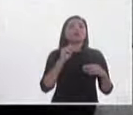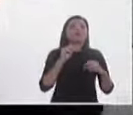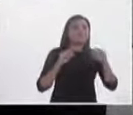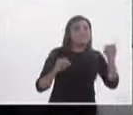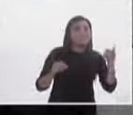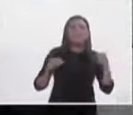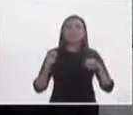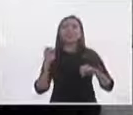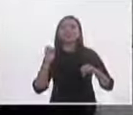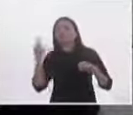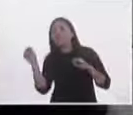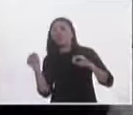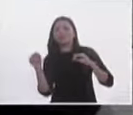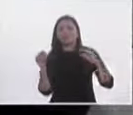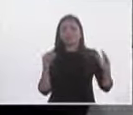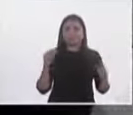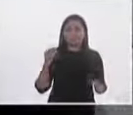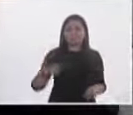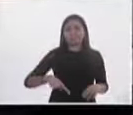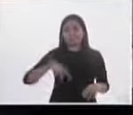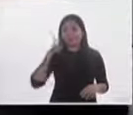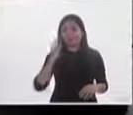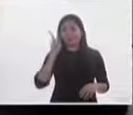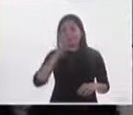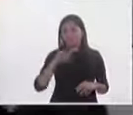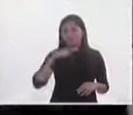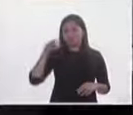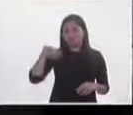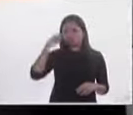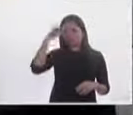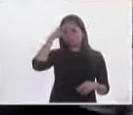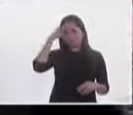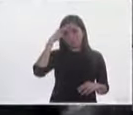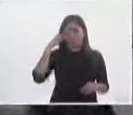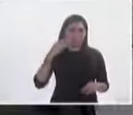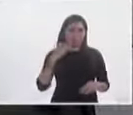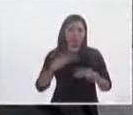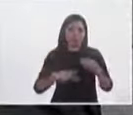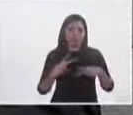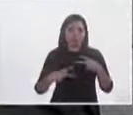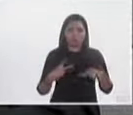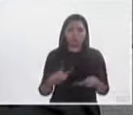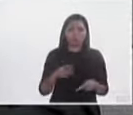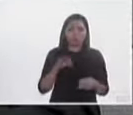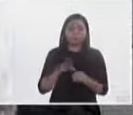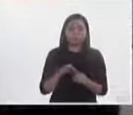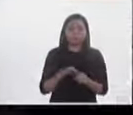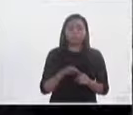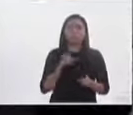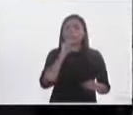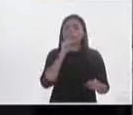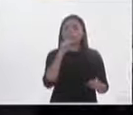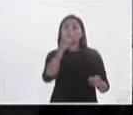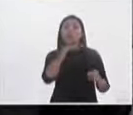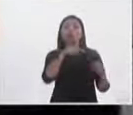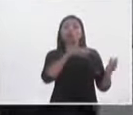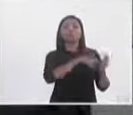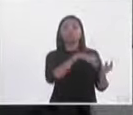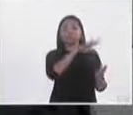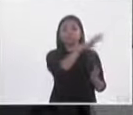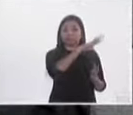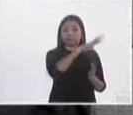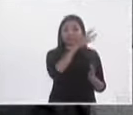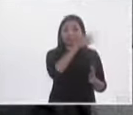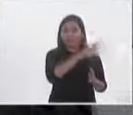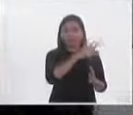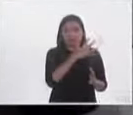a ciertos partidos políticos yo creo que todos los votos quiero pensar son razonados por eso no compartiré el tema de que solamente en el 10 se razonan los votos